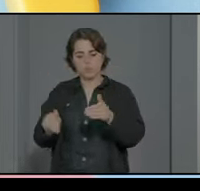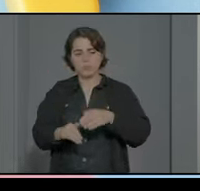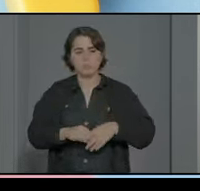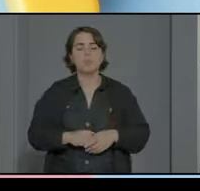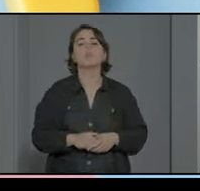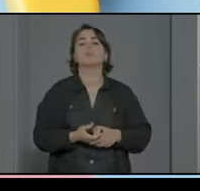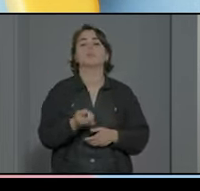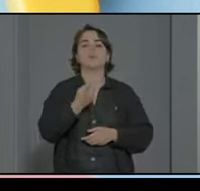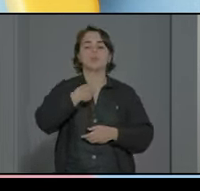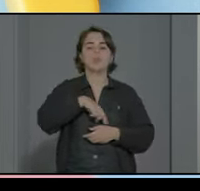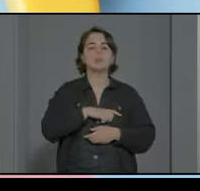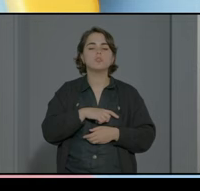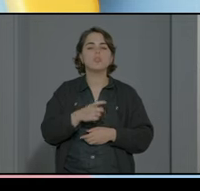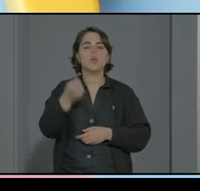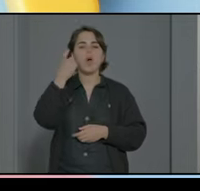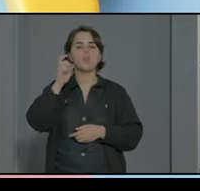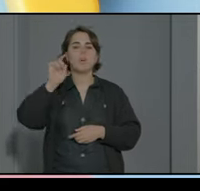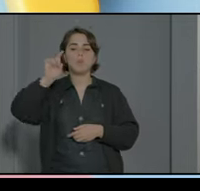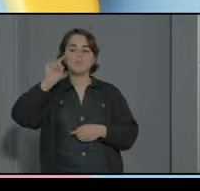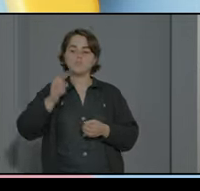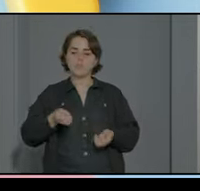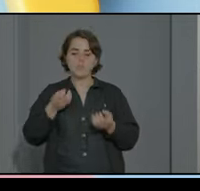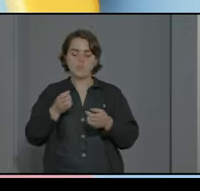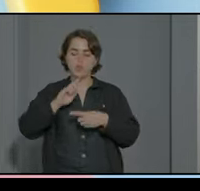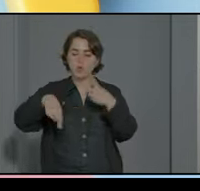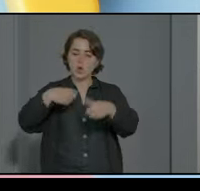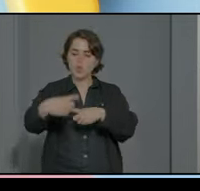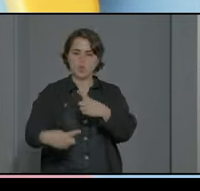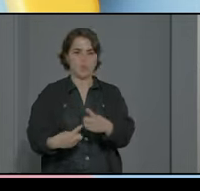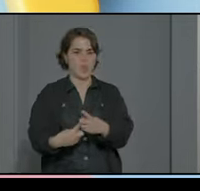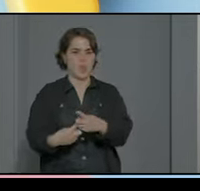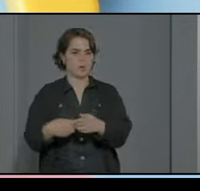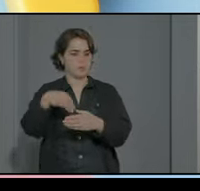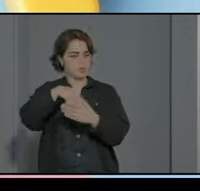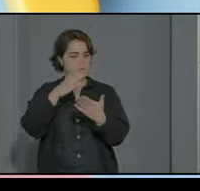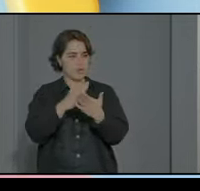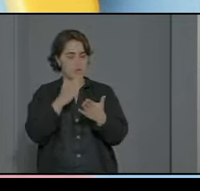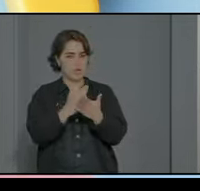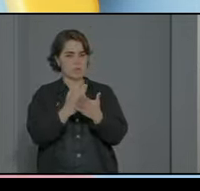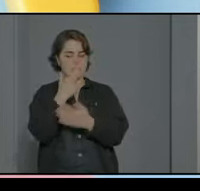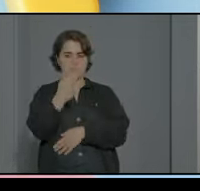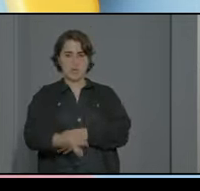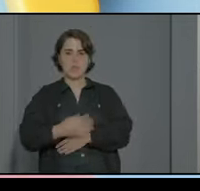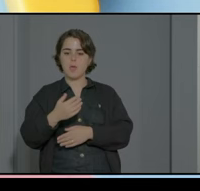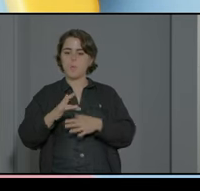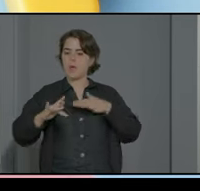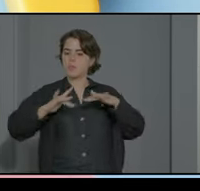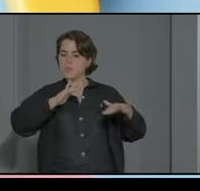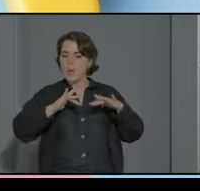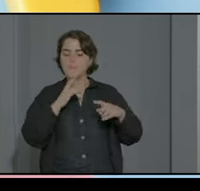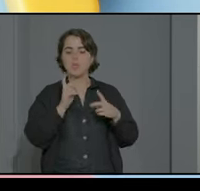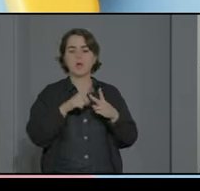y nosotros informamos a los alumnos y profesores en el día a día en nuestra aula y con diferentes dinámicas y